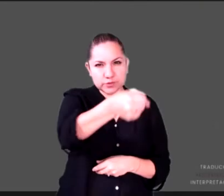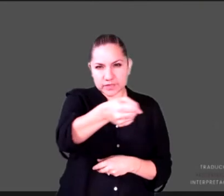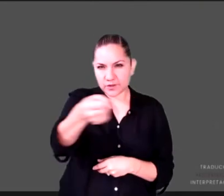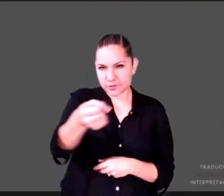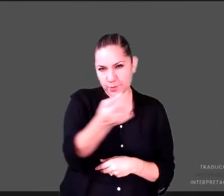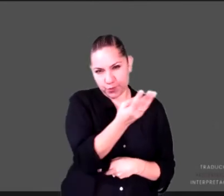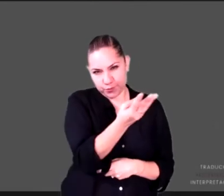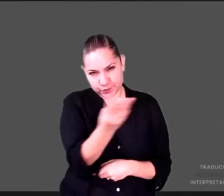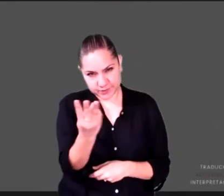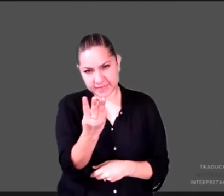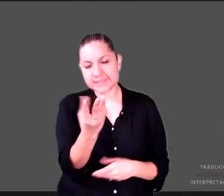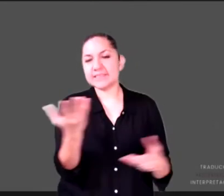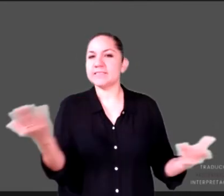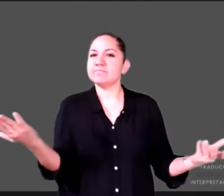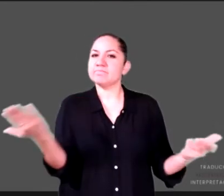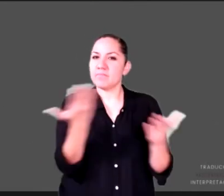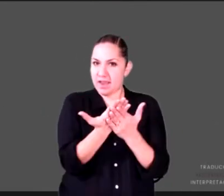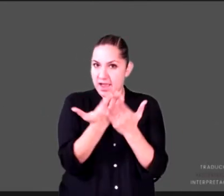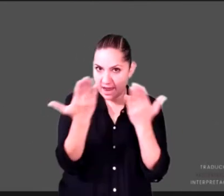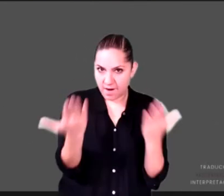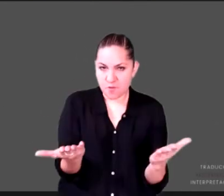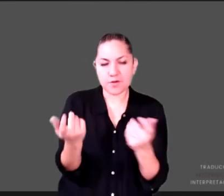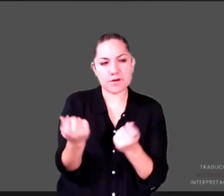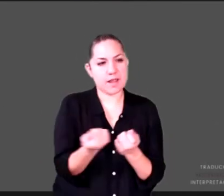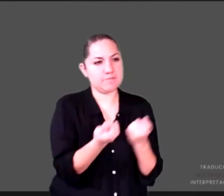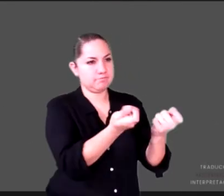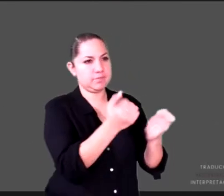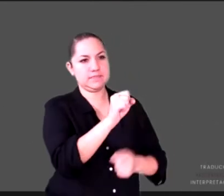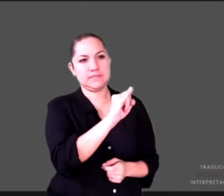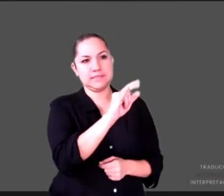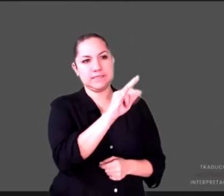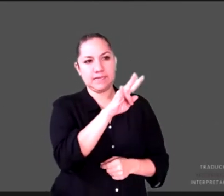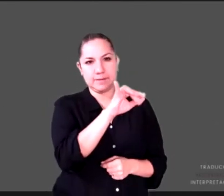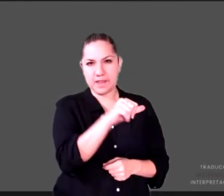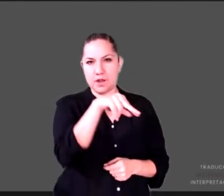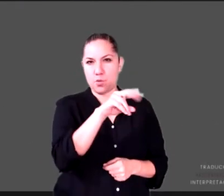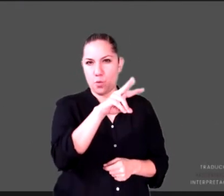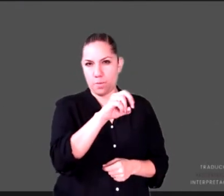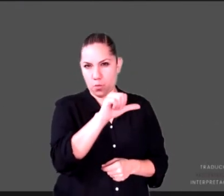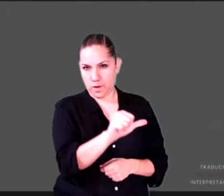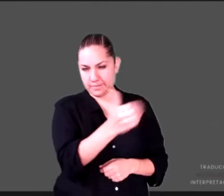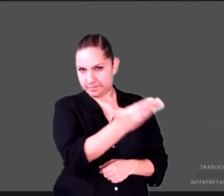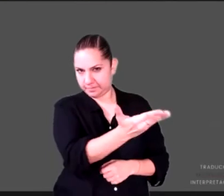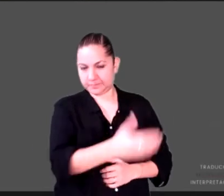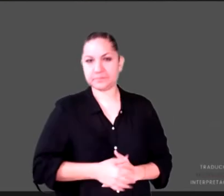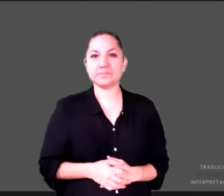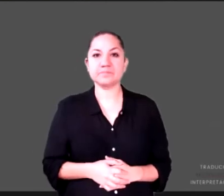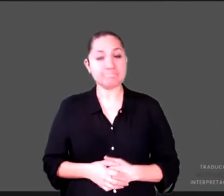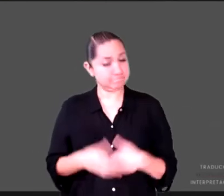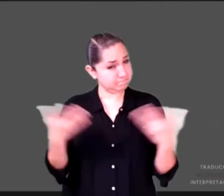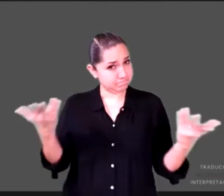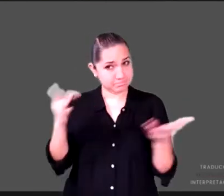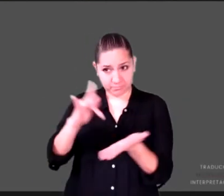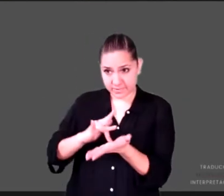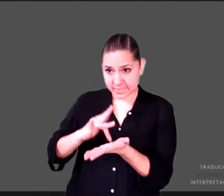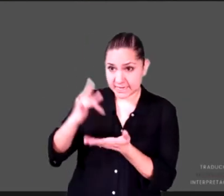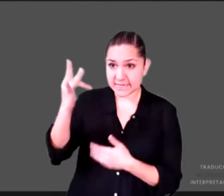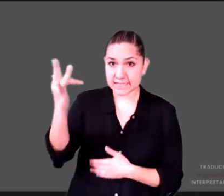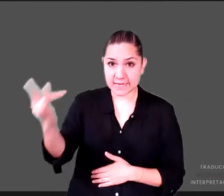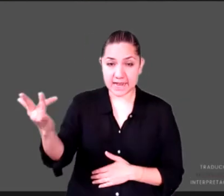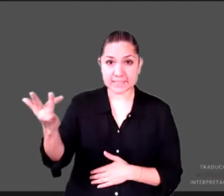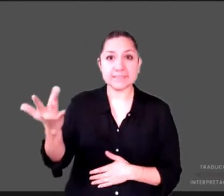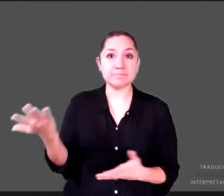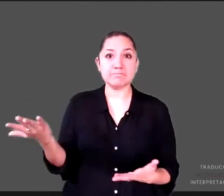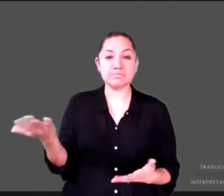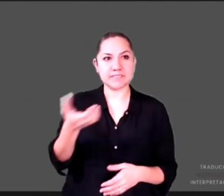este momento, la voz Silvia Novoa Fernández. Muchísimas gracias. Un saludo a todos nuestros,